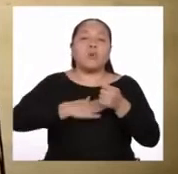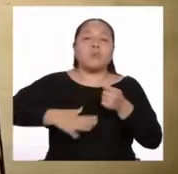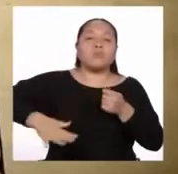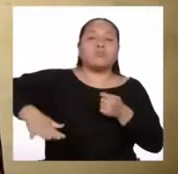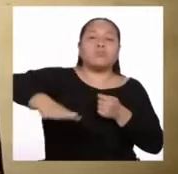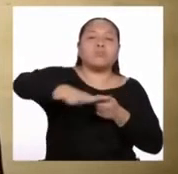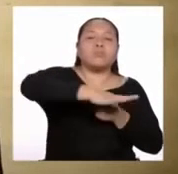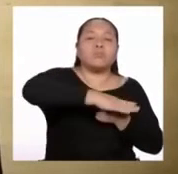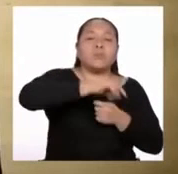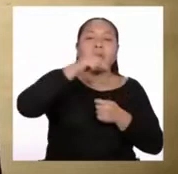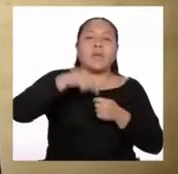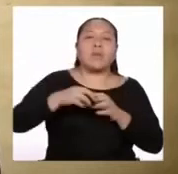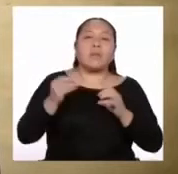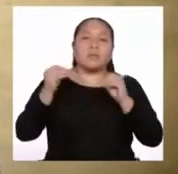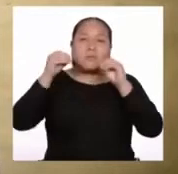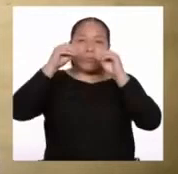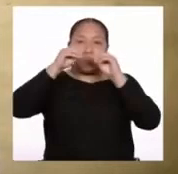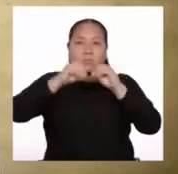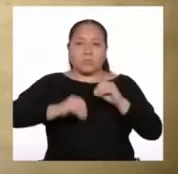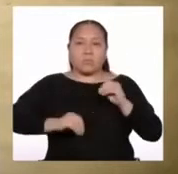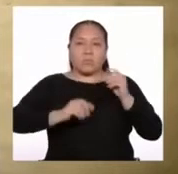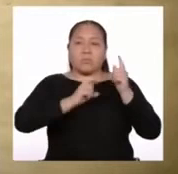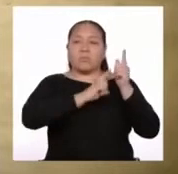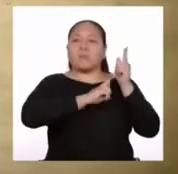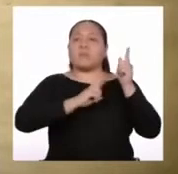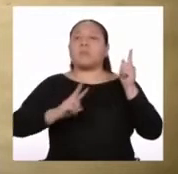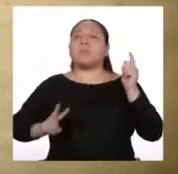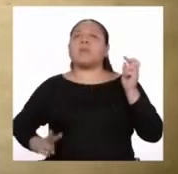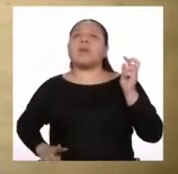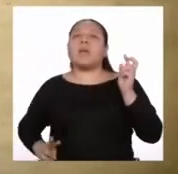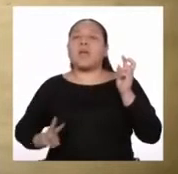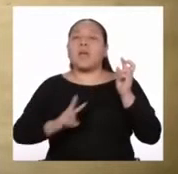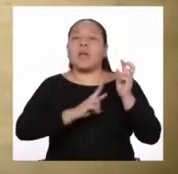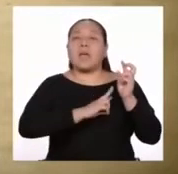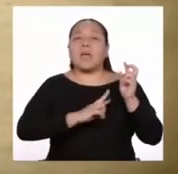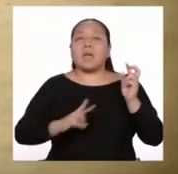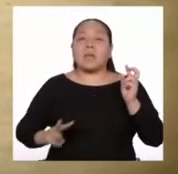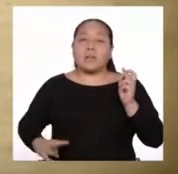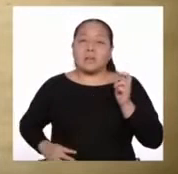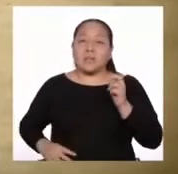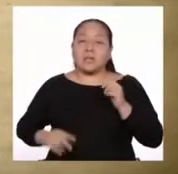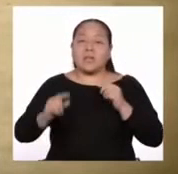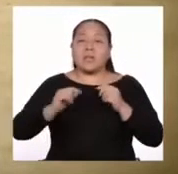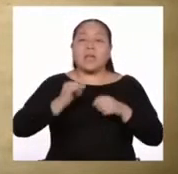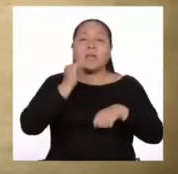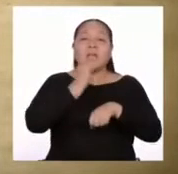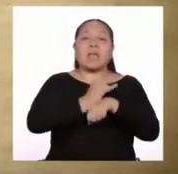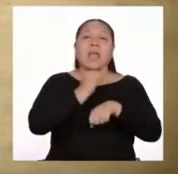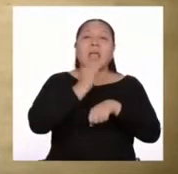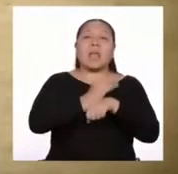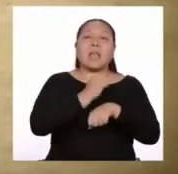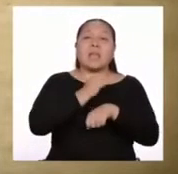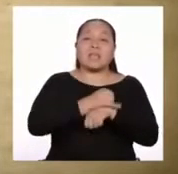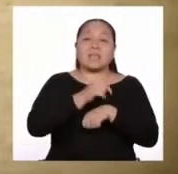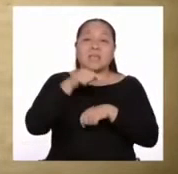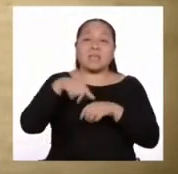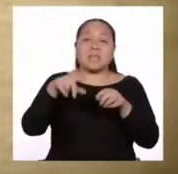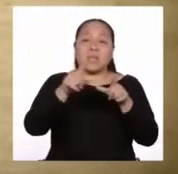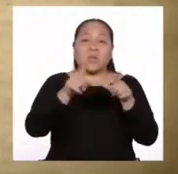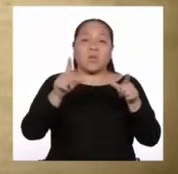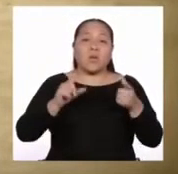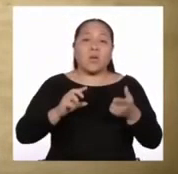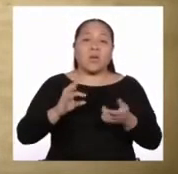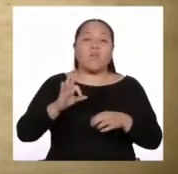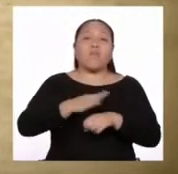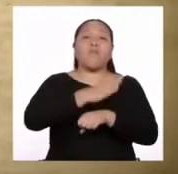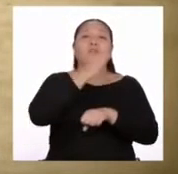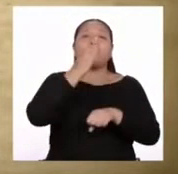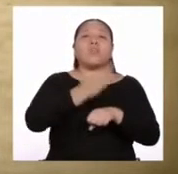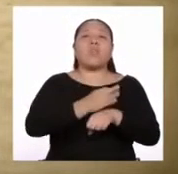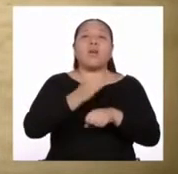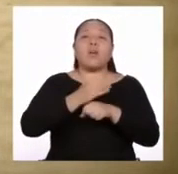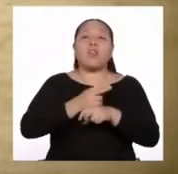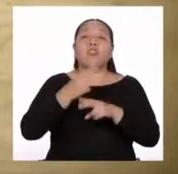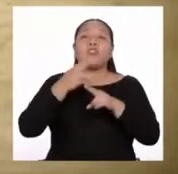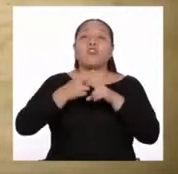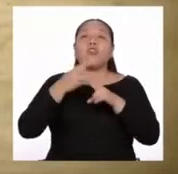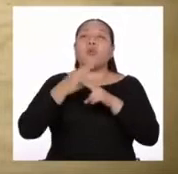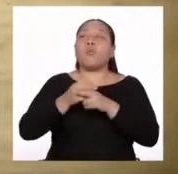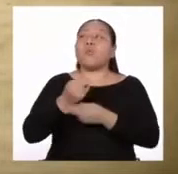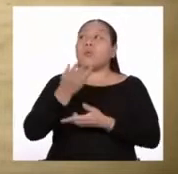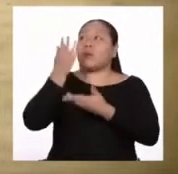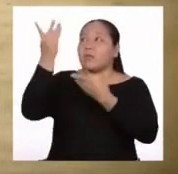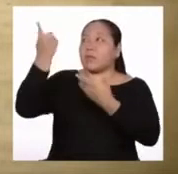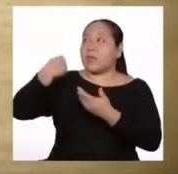donde reside su majestad, el vicerrey y su santa madre iglesia. Esta ciudad fue fundada en nombre de su majestad,